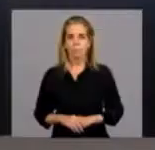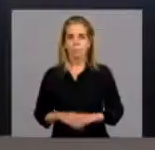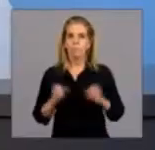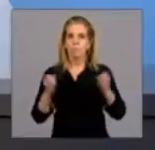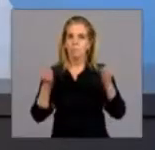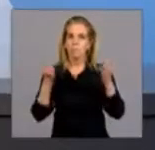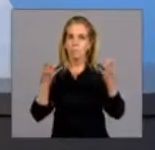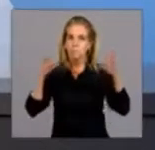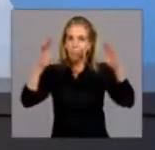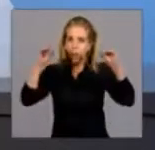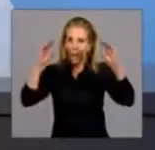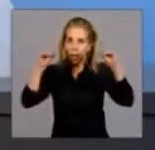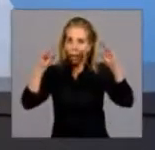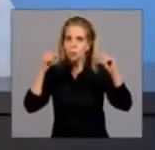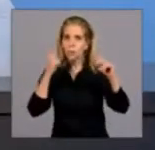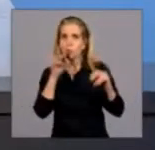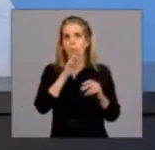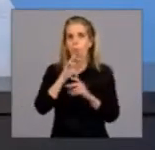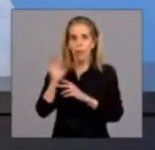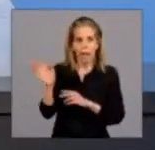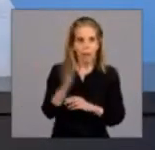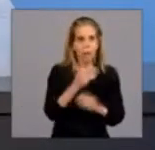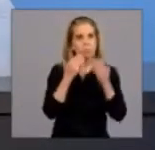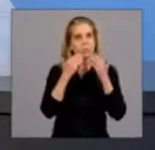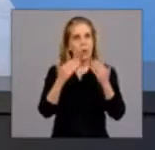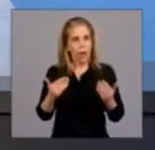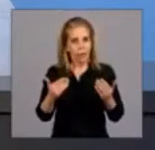Buenas tardes a todos y todas, gracias por estar aquí.